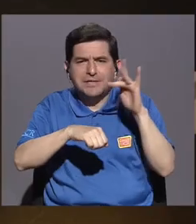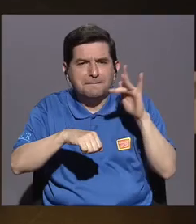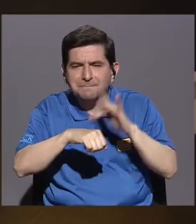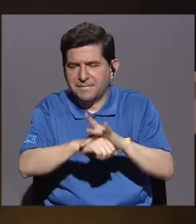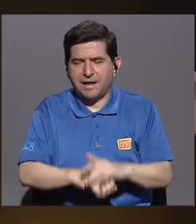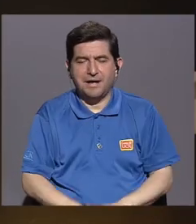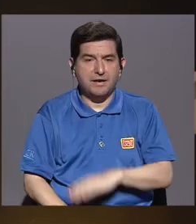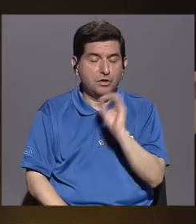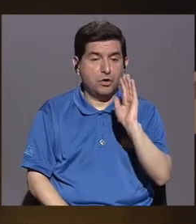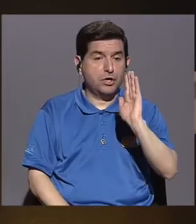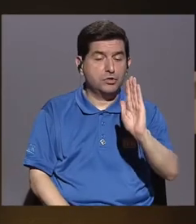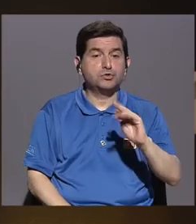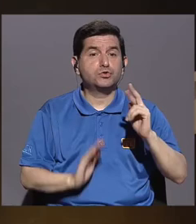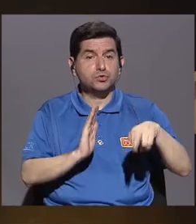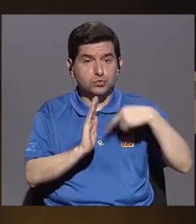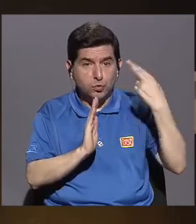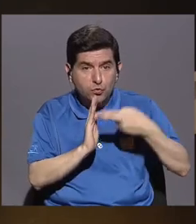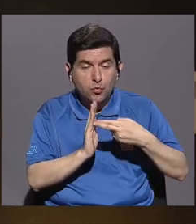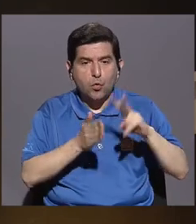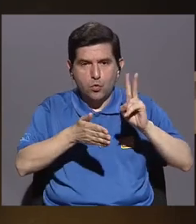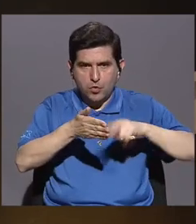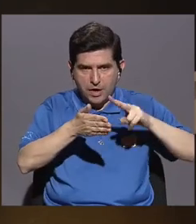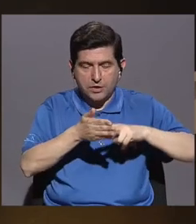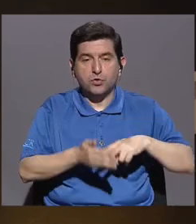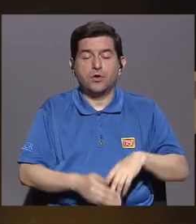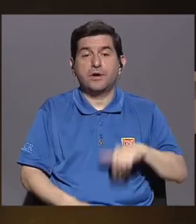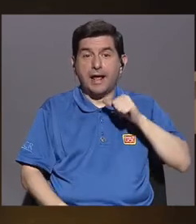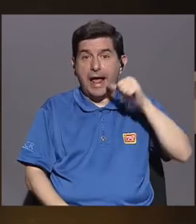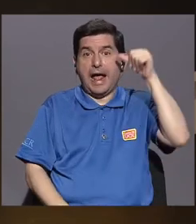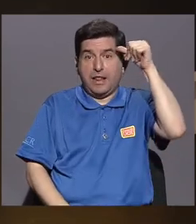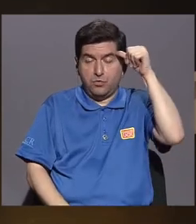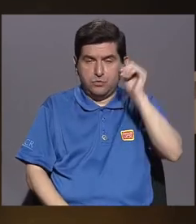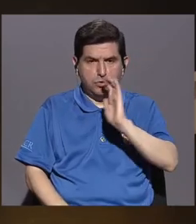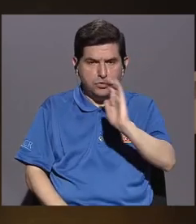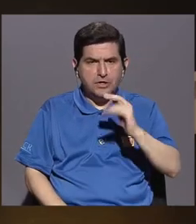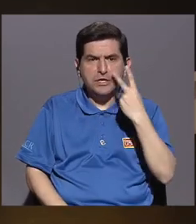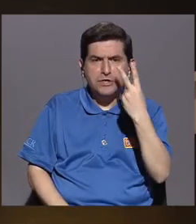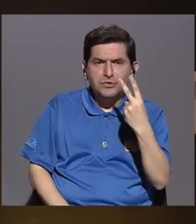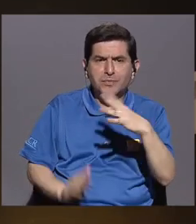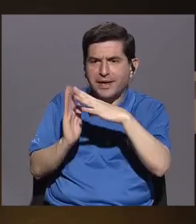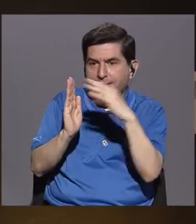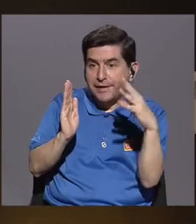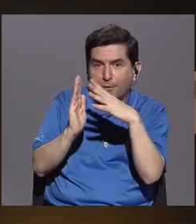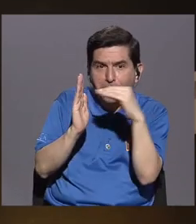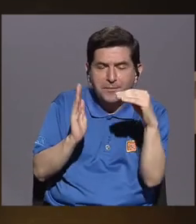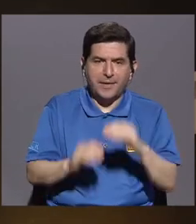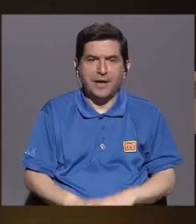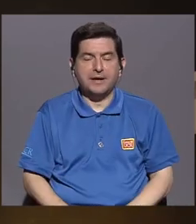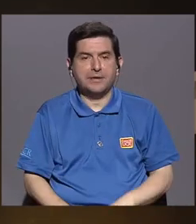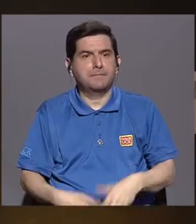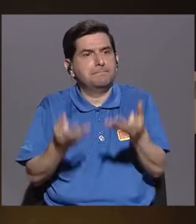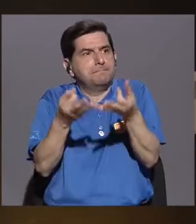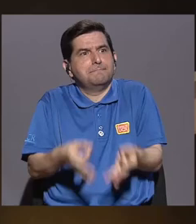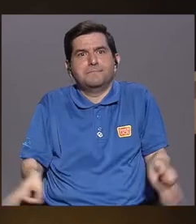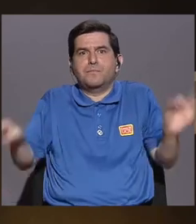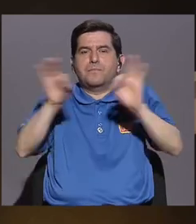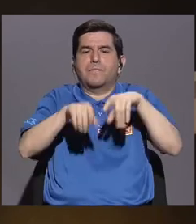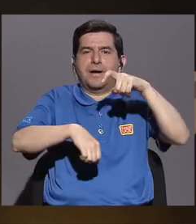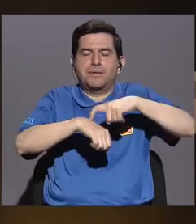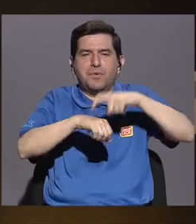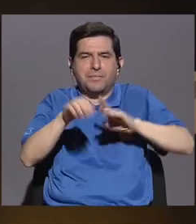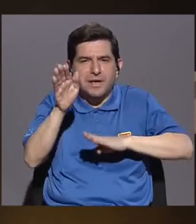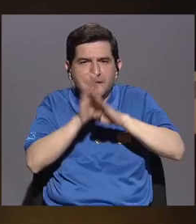y de que su papel como lectores, el de los adultos, porque los niños aprenden por imitación, es decisivo para